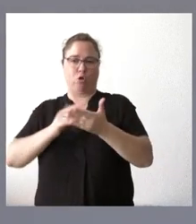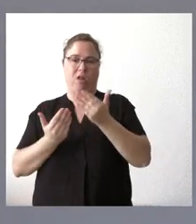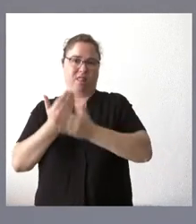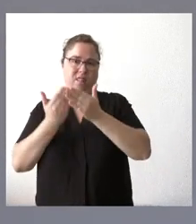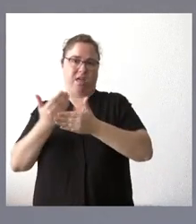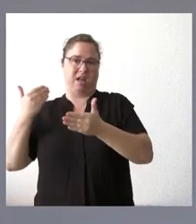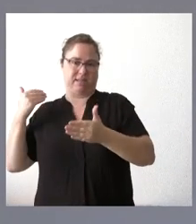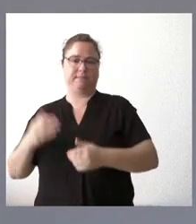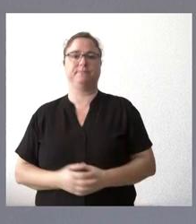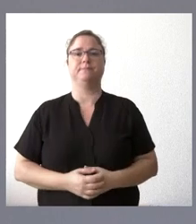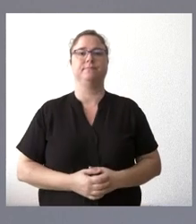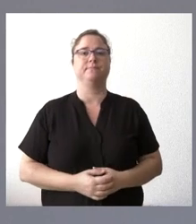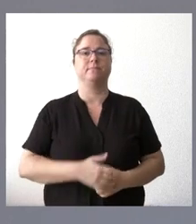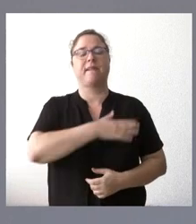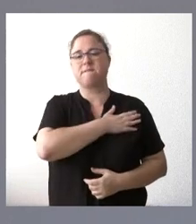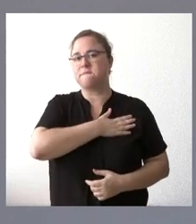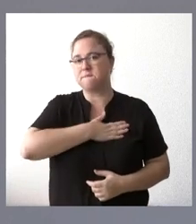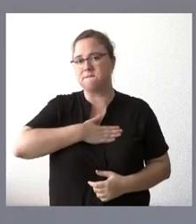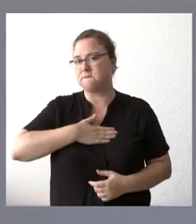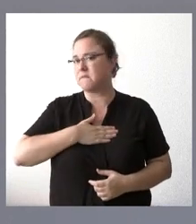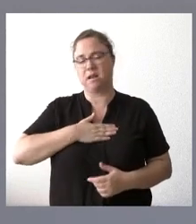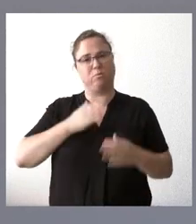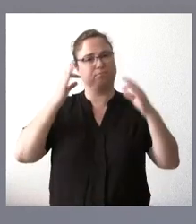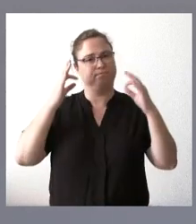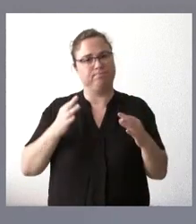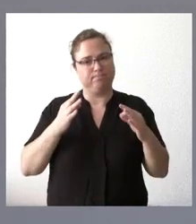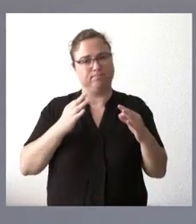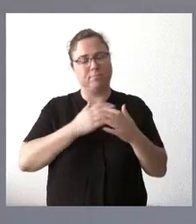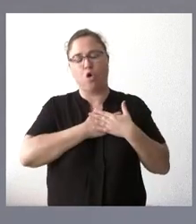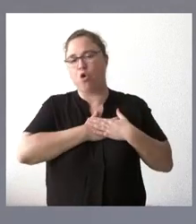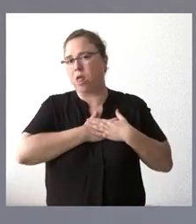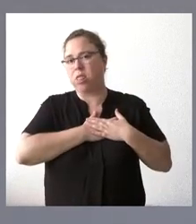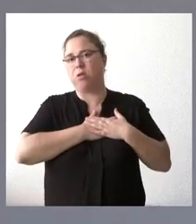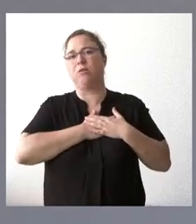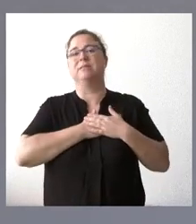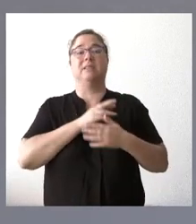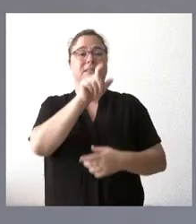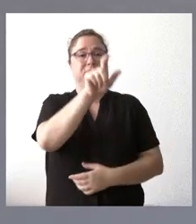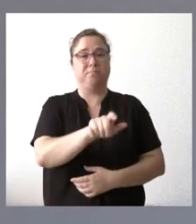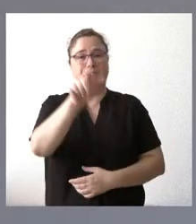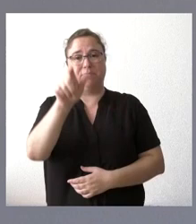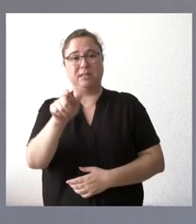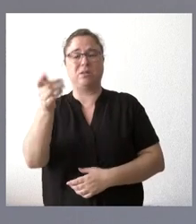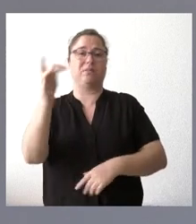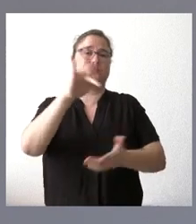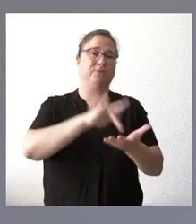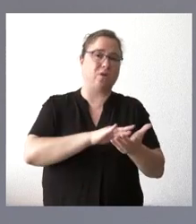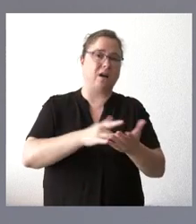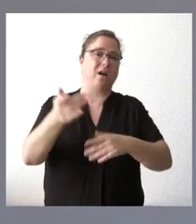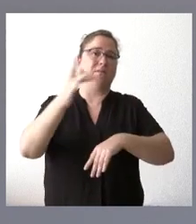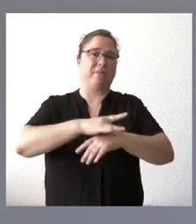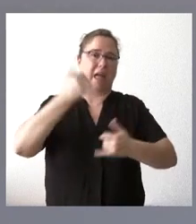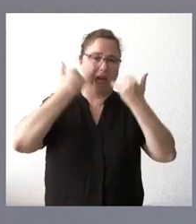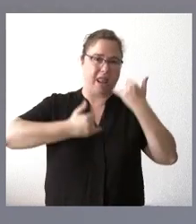tiempos. Deseamos con todo nuestro corazón la pronta recuperación de aquellas personas que permanecen